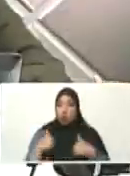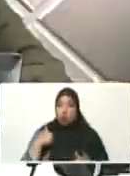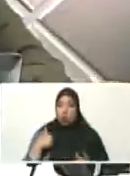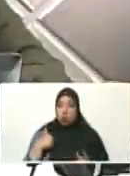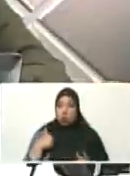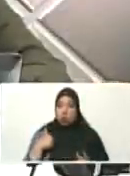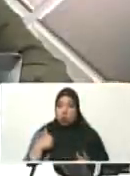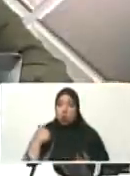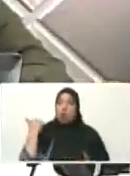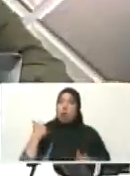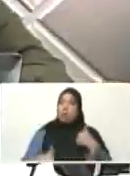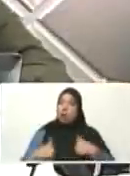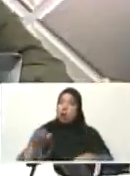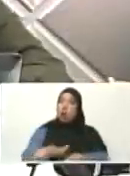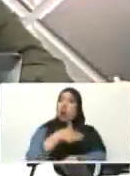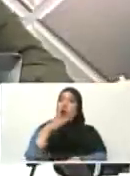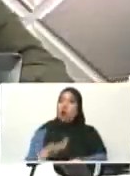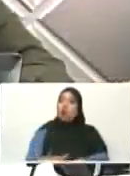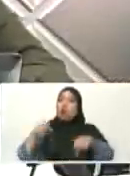Miércoles y jueves.